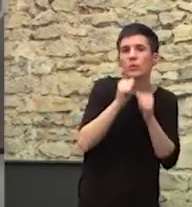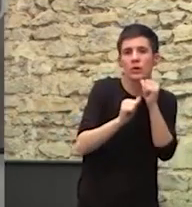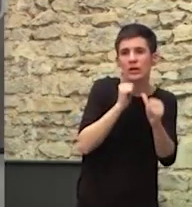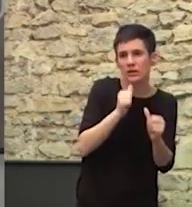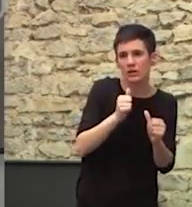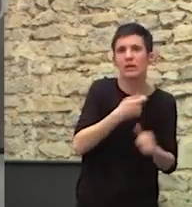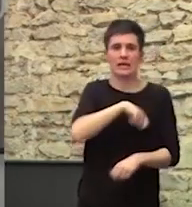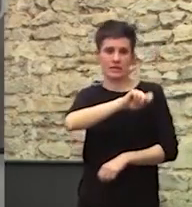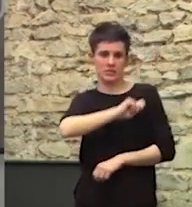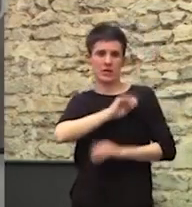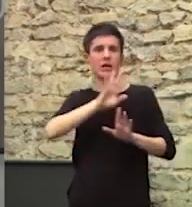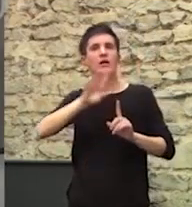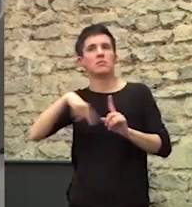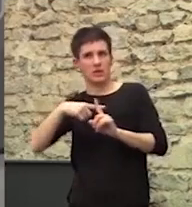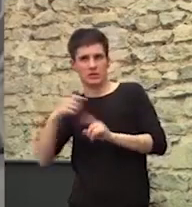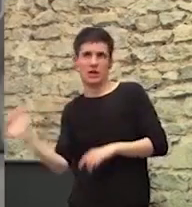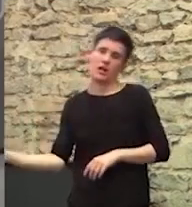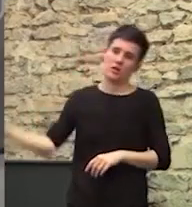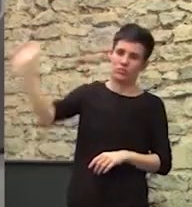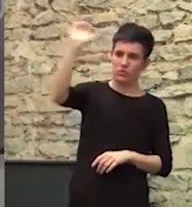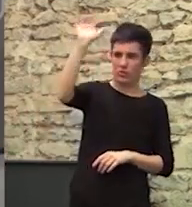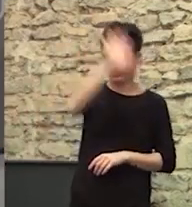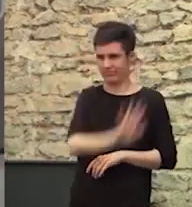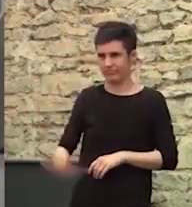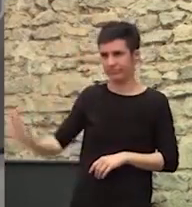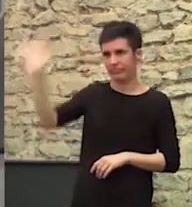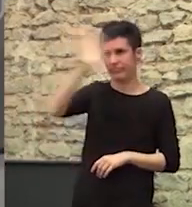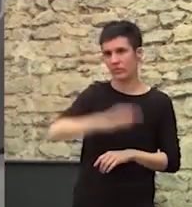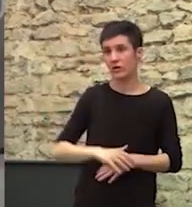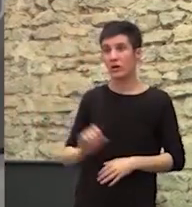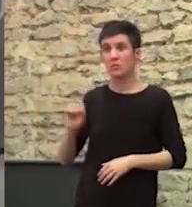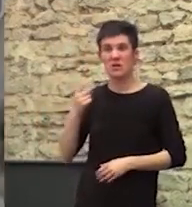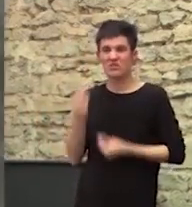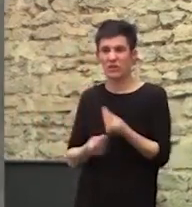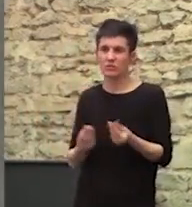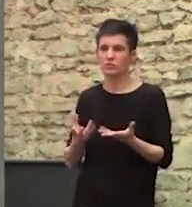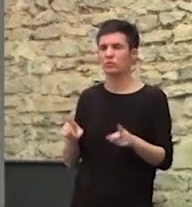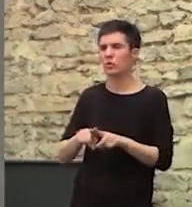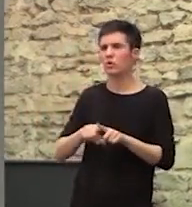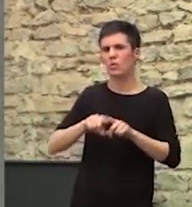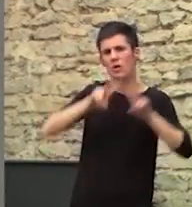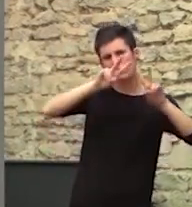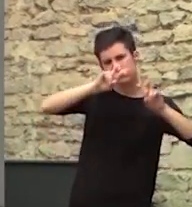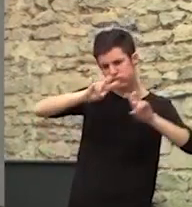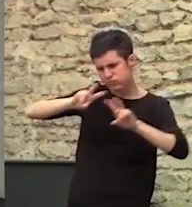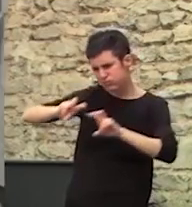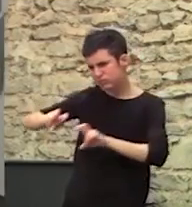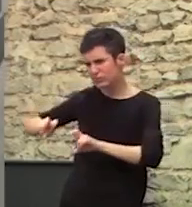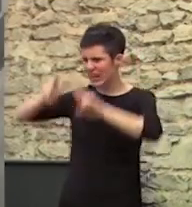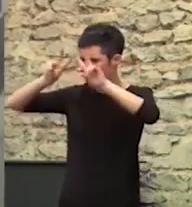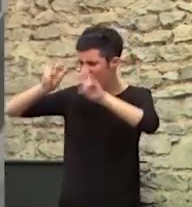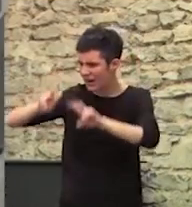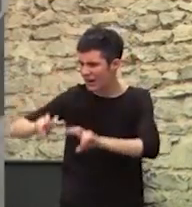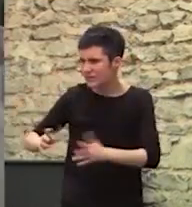todo Pero también en Europa Entonces Lo primero que hicimos Fue hacer un diagnóstico Hacer un